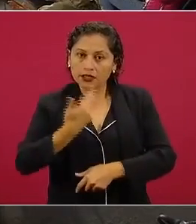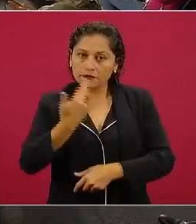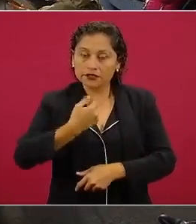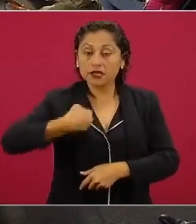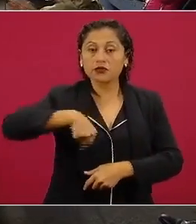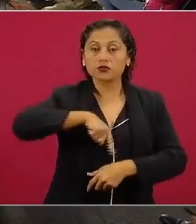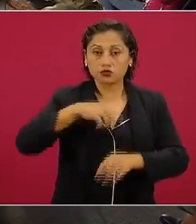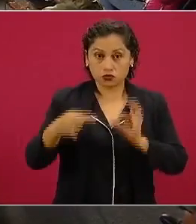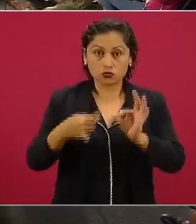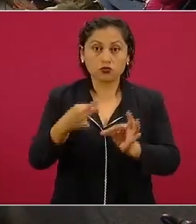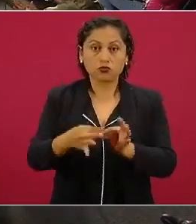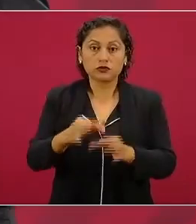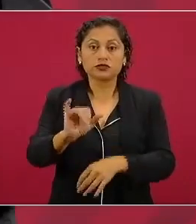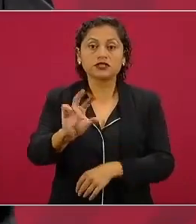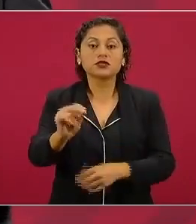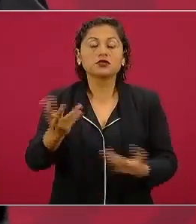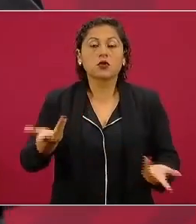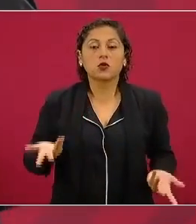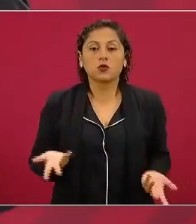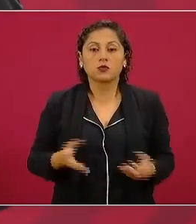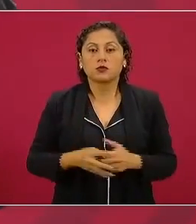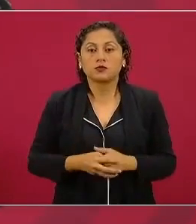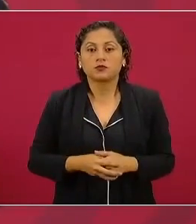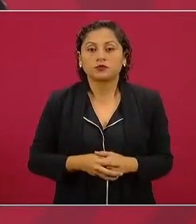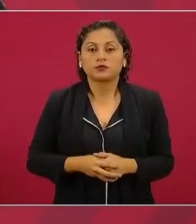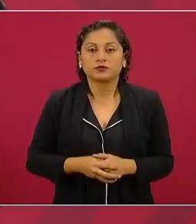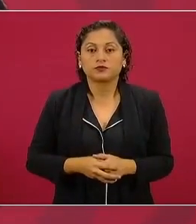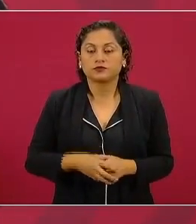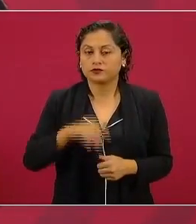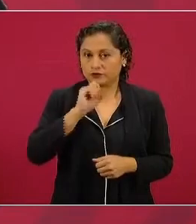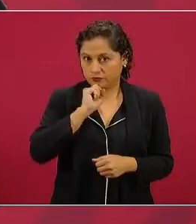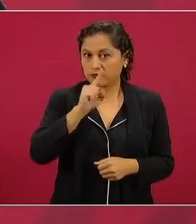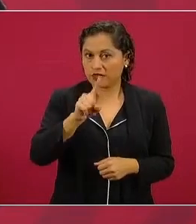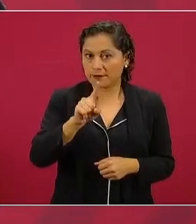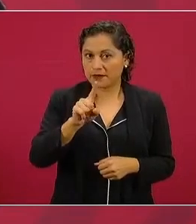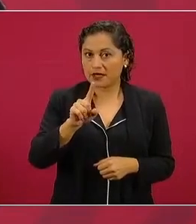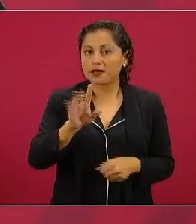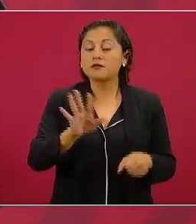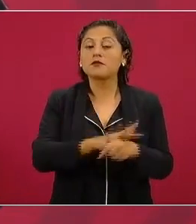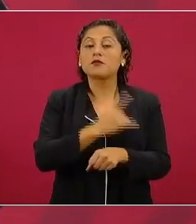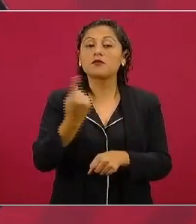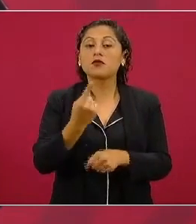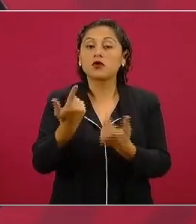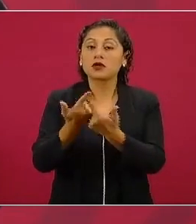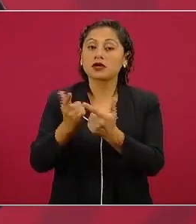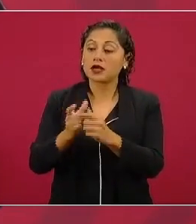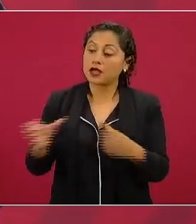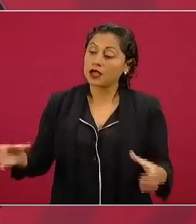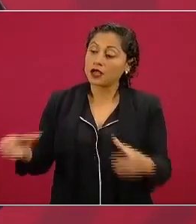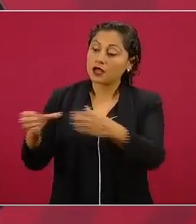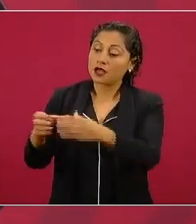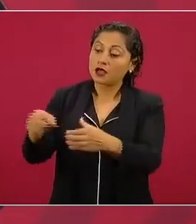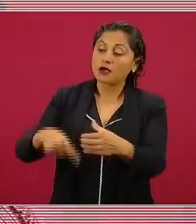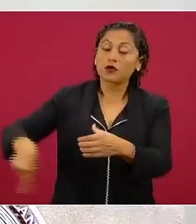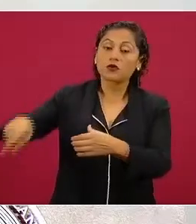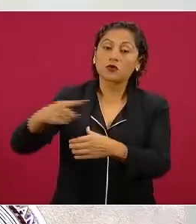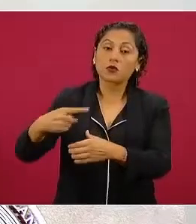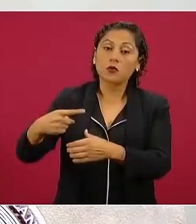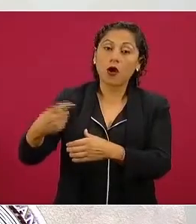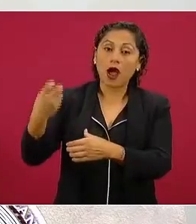también para que los adversarios de los medios de información